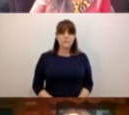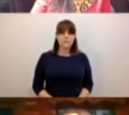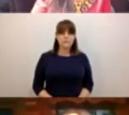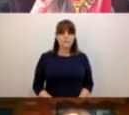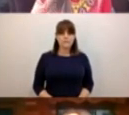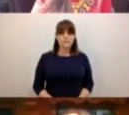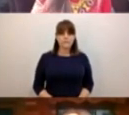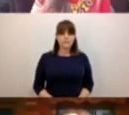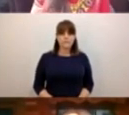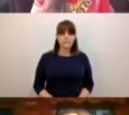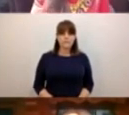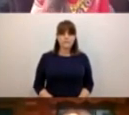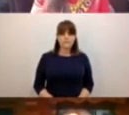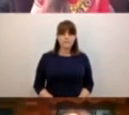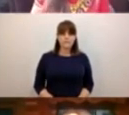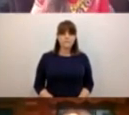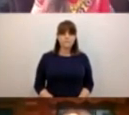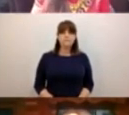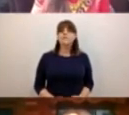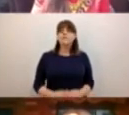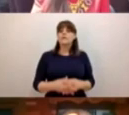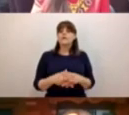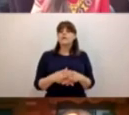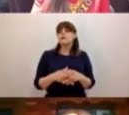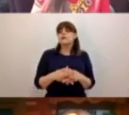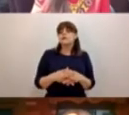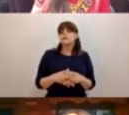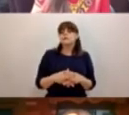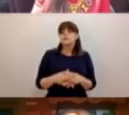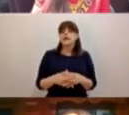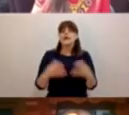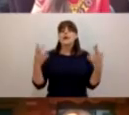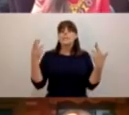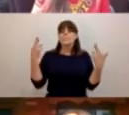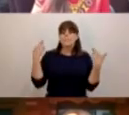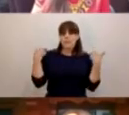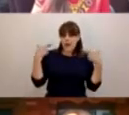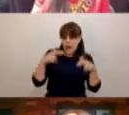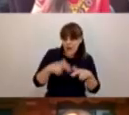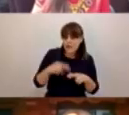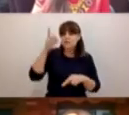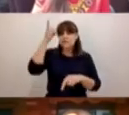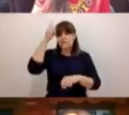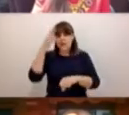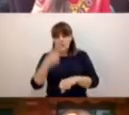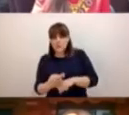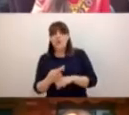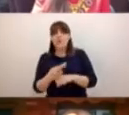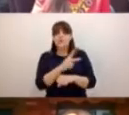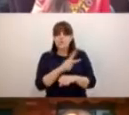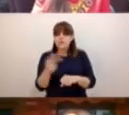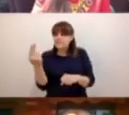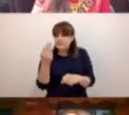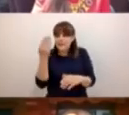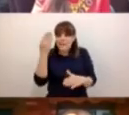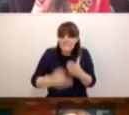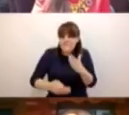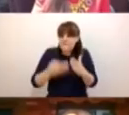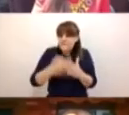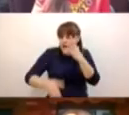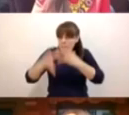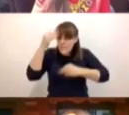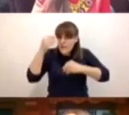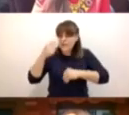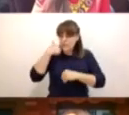Atender las necesidades formativas de directores y docentes, si bien los propios directores piden reforzar sus habilidades